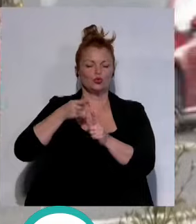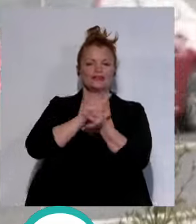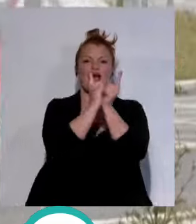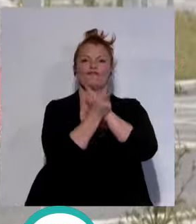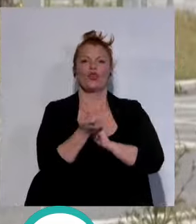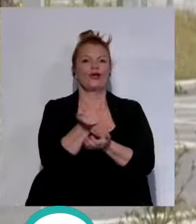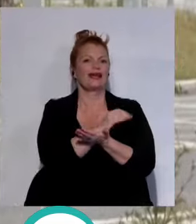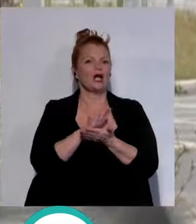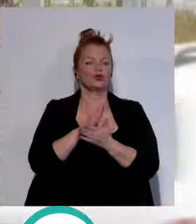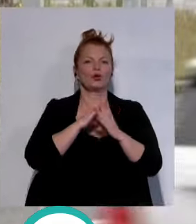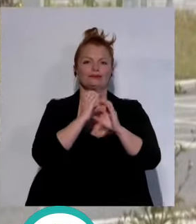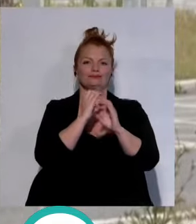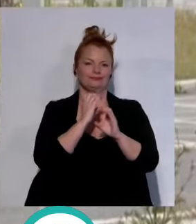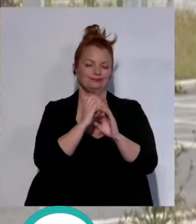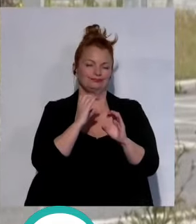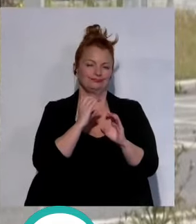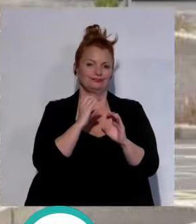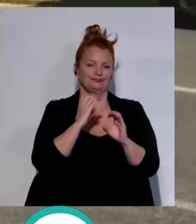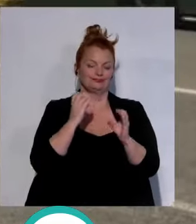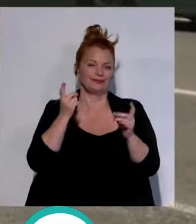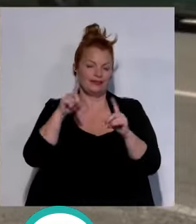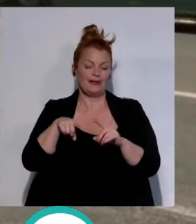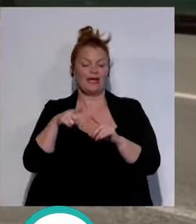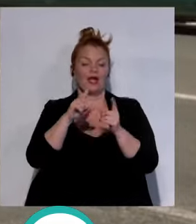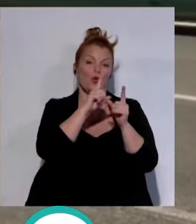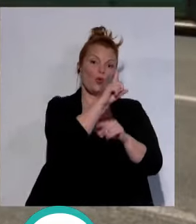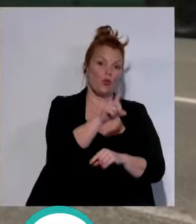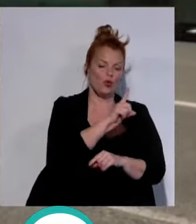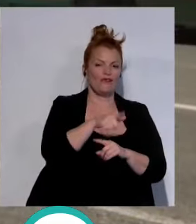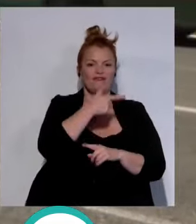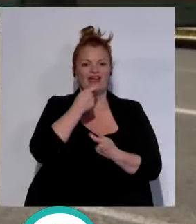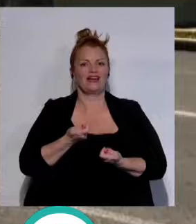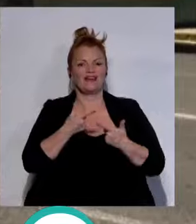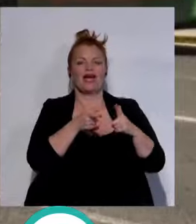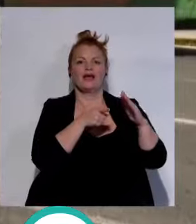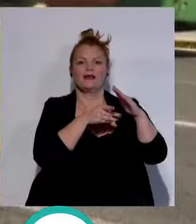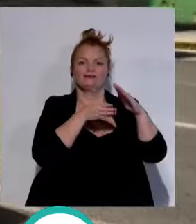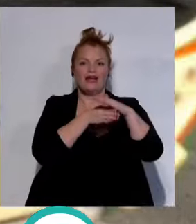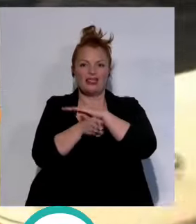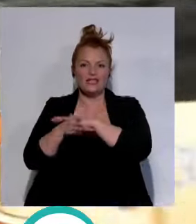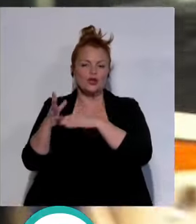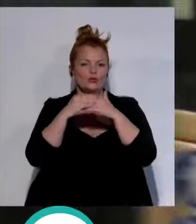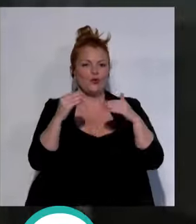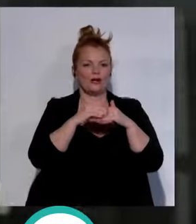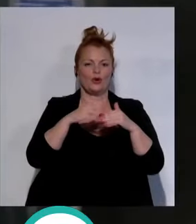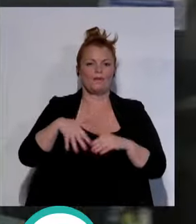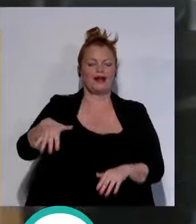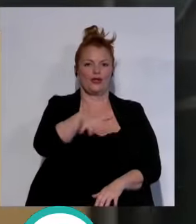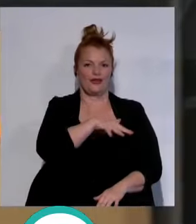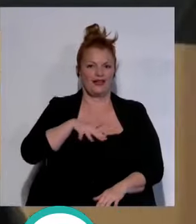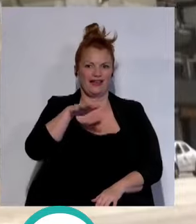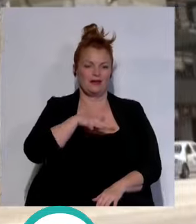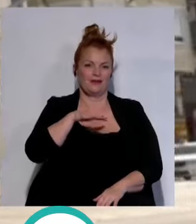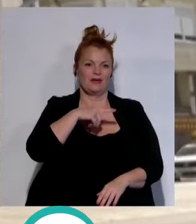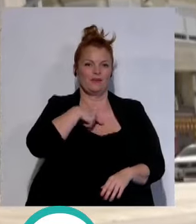gratuito entre las líneas metropolitanas y el 1 facilitando el acceso de los usuarios y usuarias a las zonas de residencia y